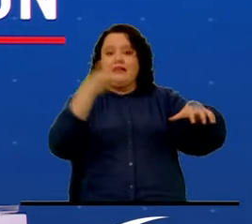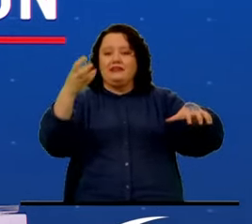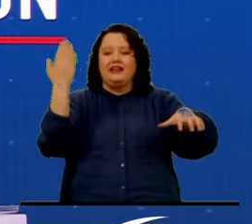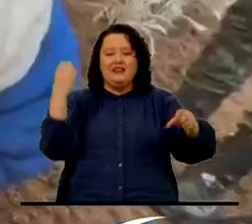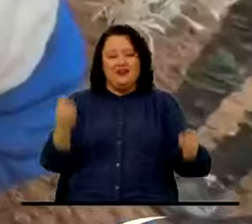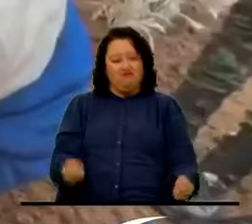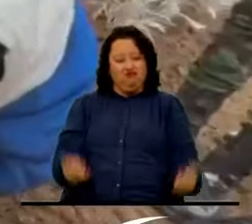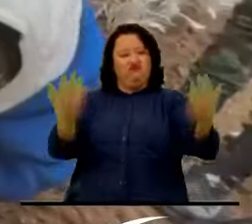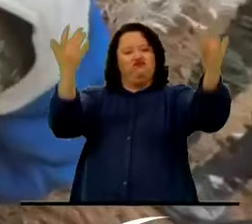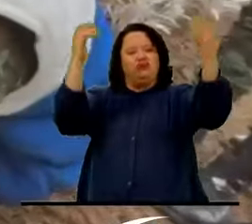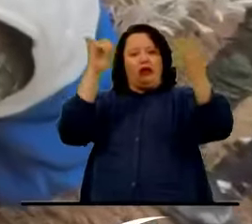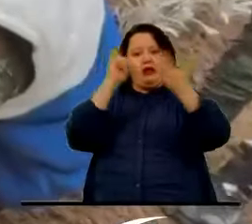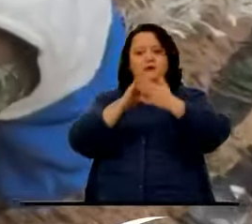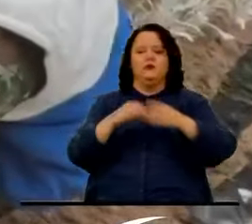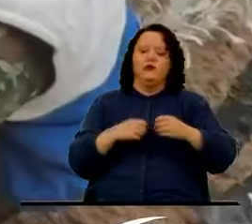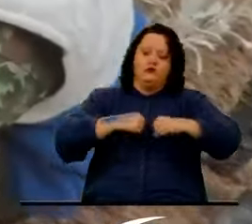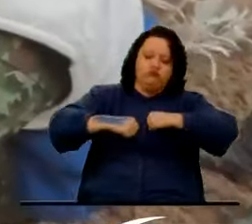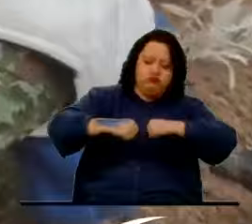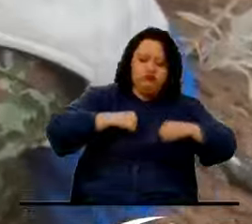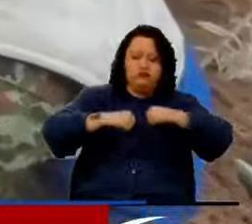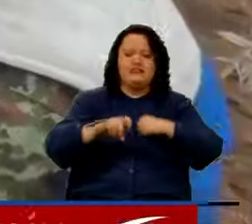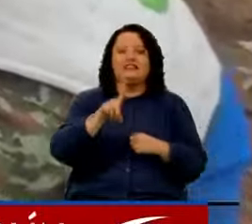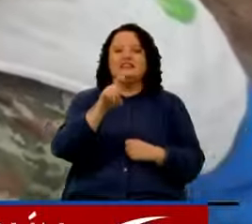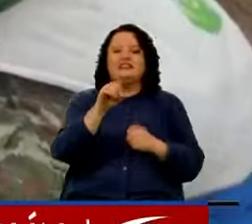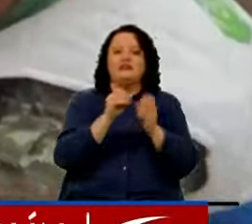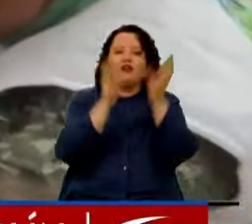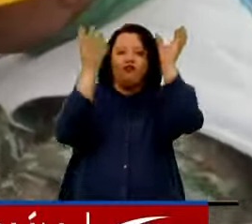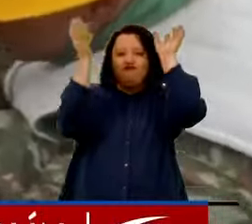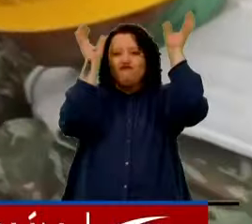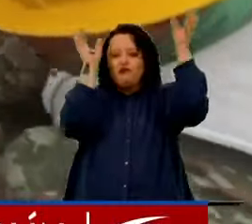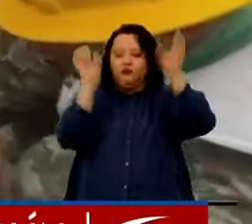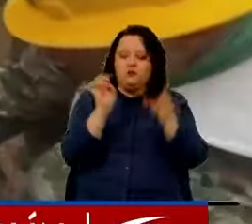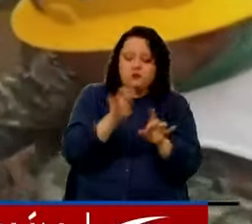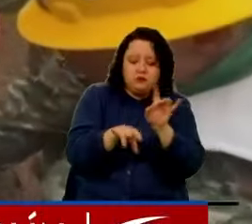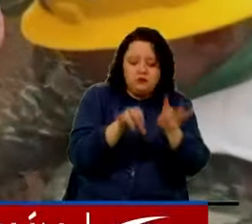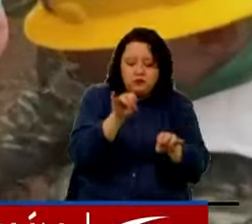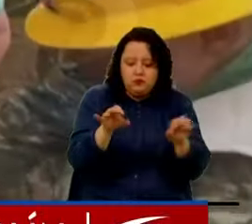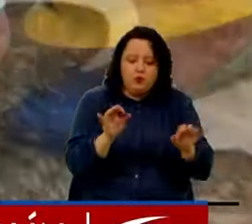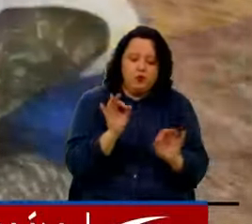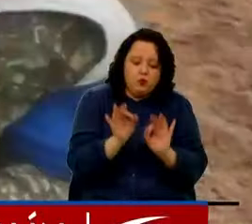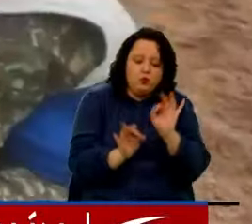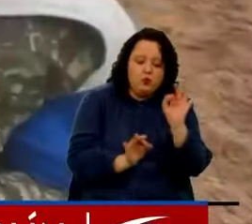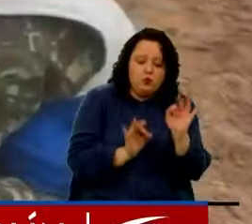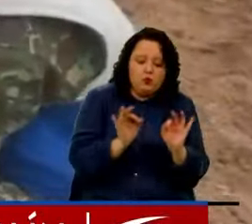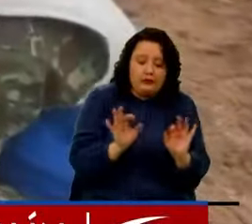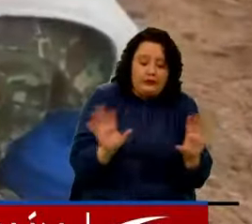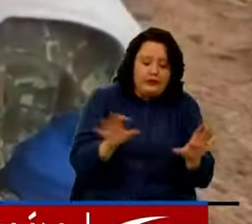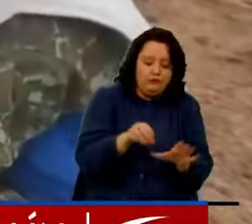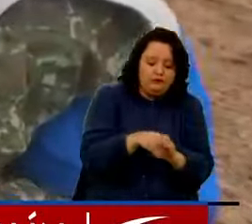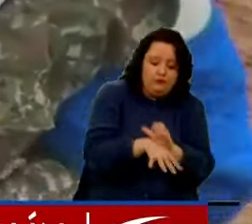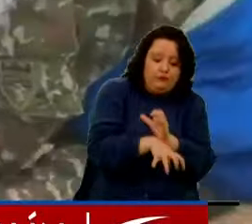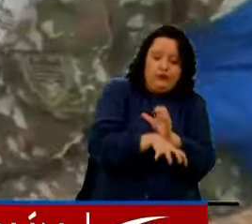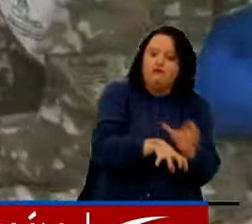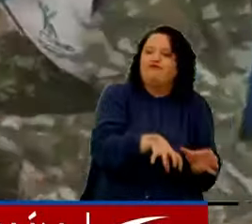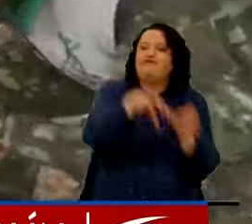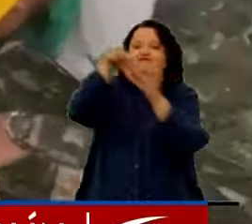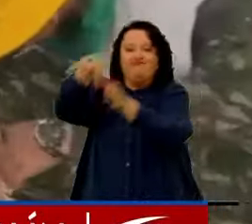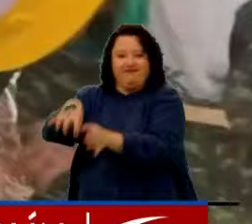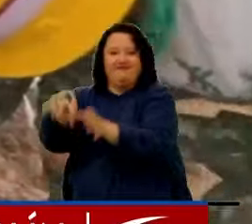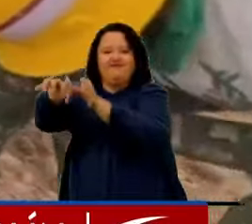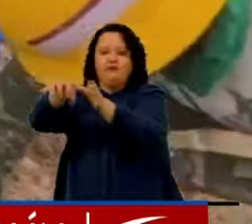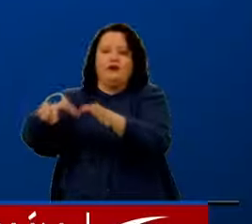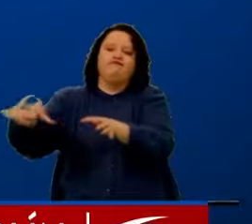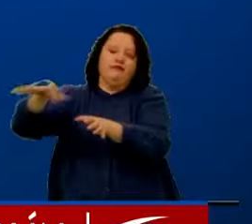Berlín hace una semana. Se sembraron 60 frailejones que serán cuidados hasta que puedan ser sembrados en una de las zonas que quedó